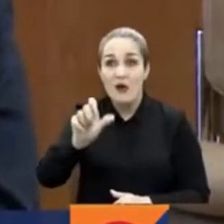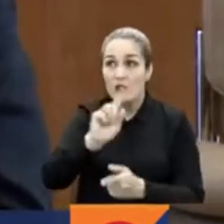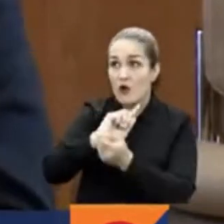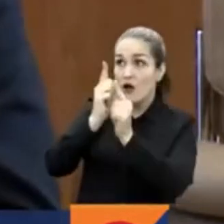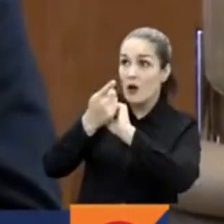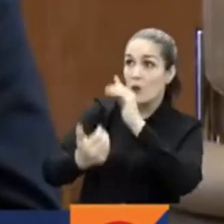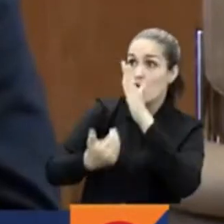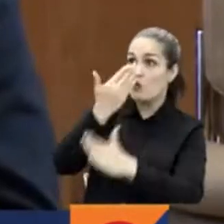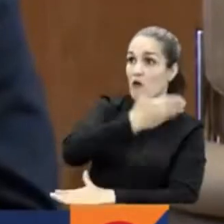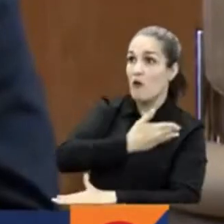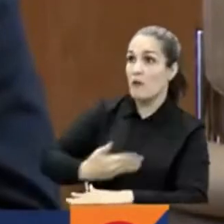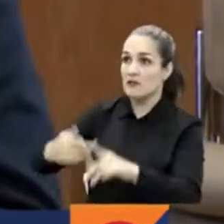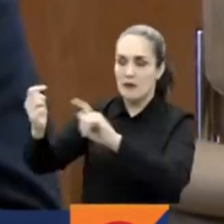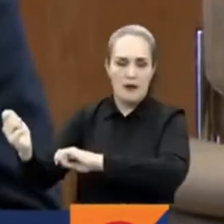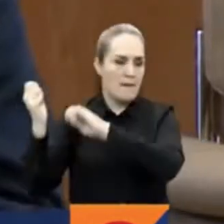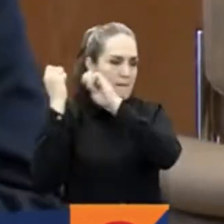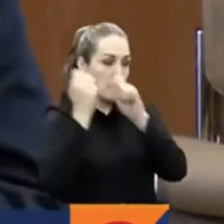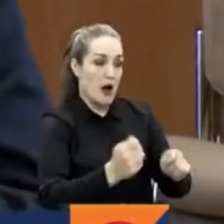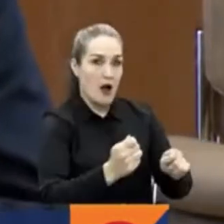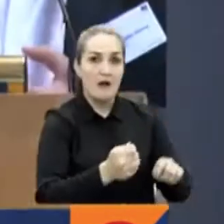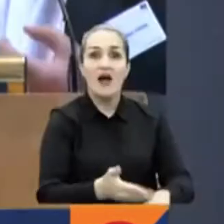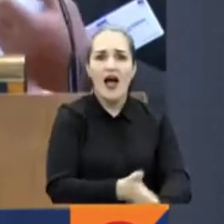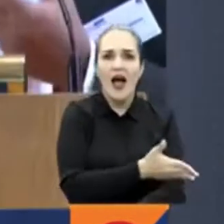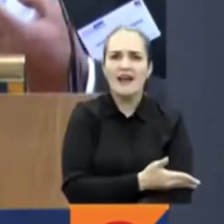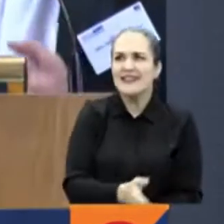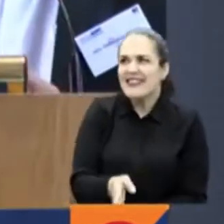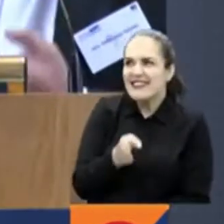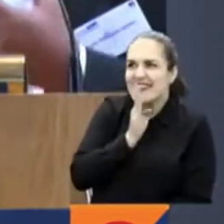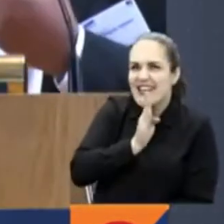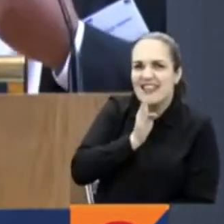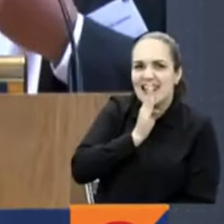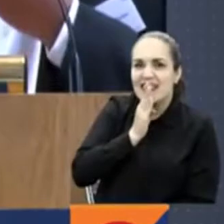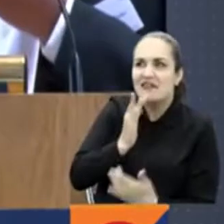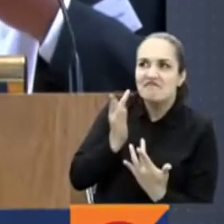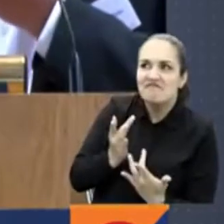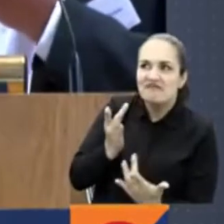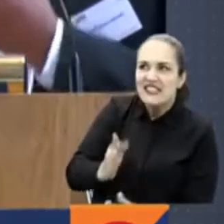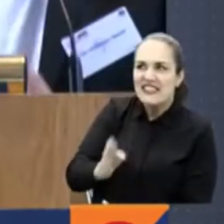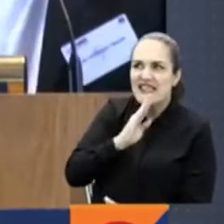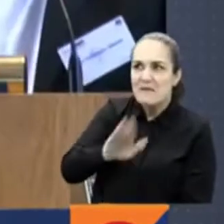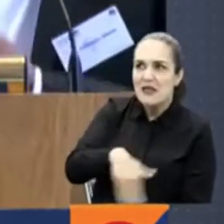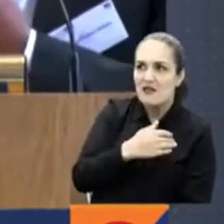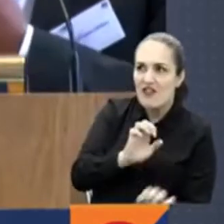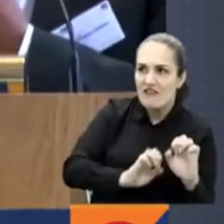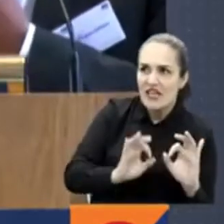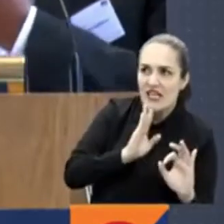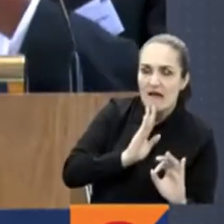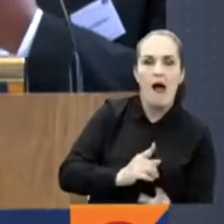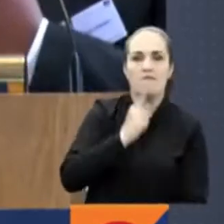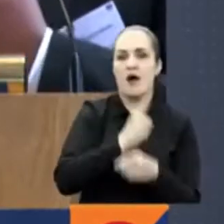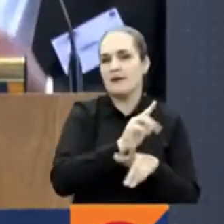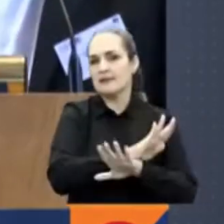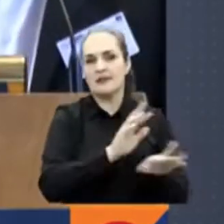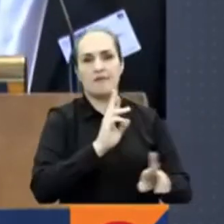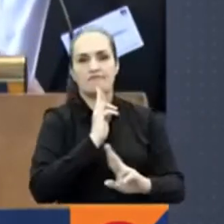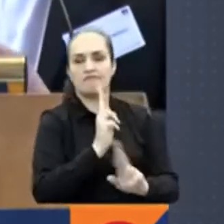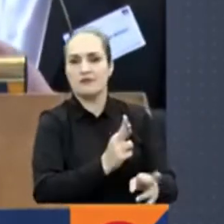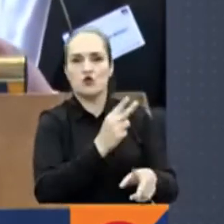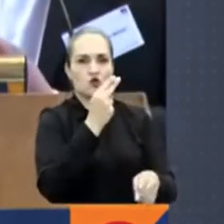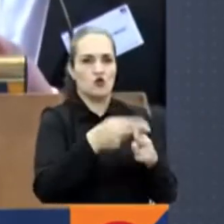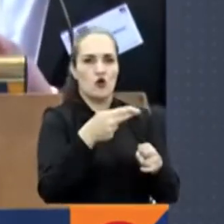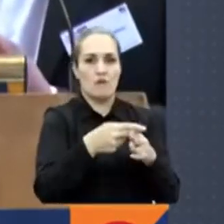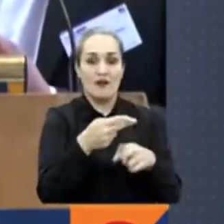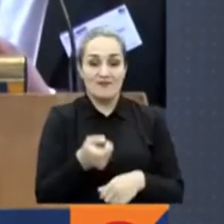de agosto. Era uno de los anuncios más esperados dentro del gabinete, que se espera acompañe al presidente electo Gustavo Petro una vez se